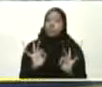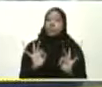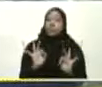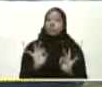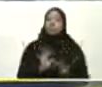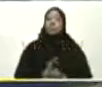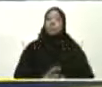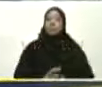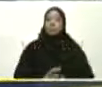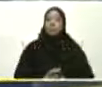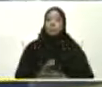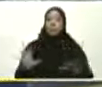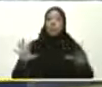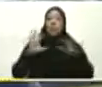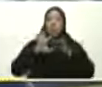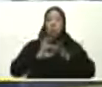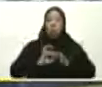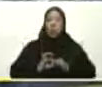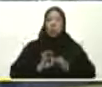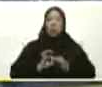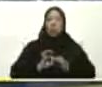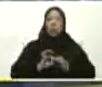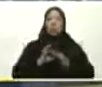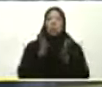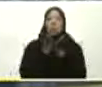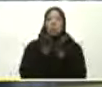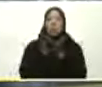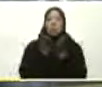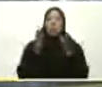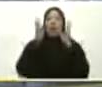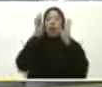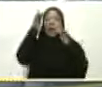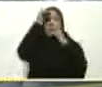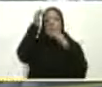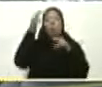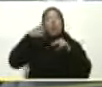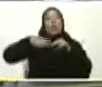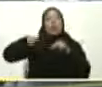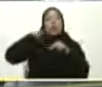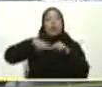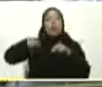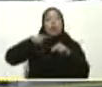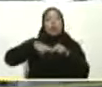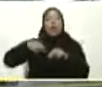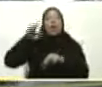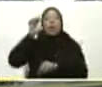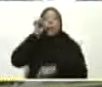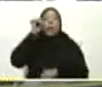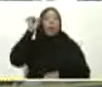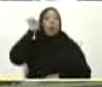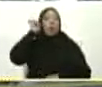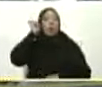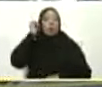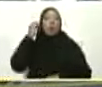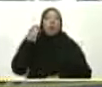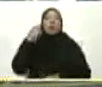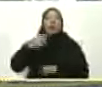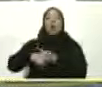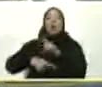La unidad de Atención para niños Y niñas De Puerto Cabello